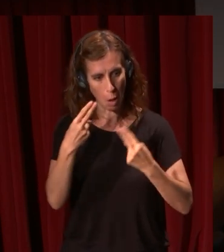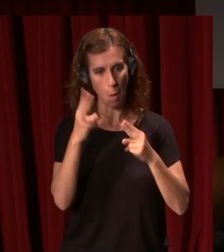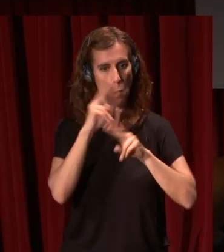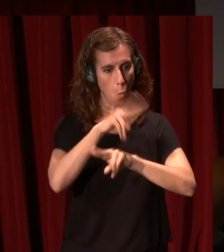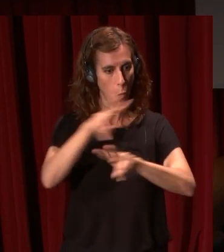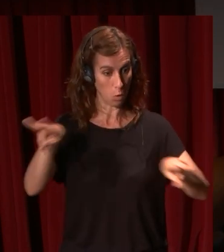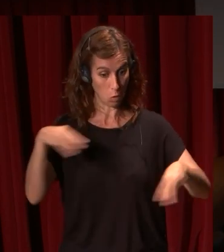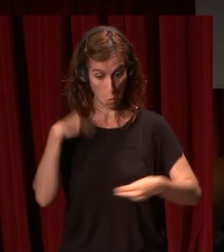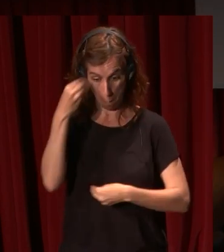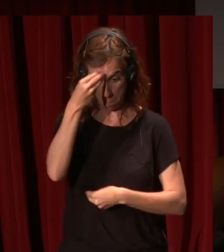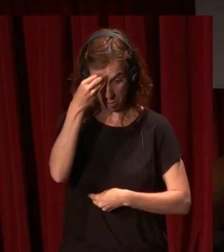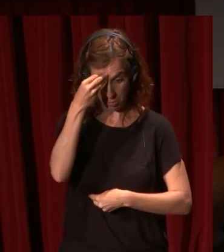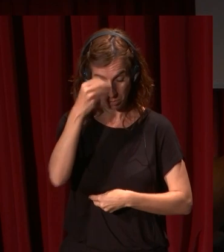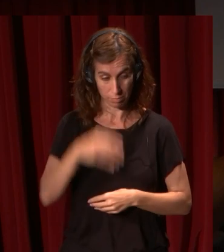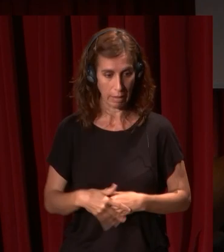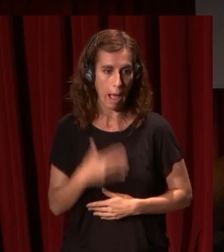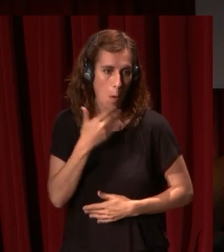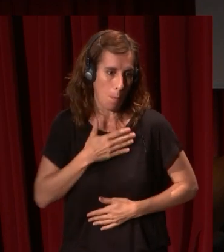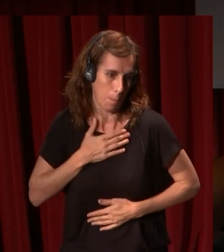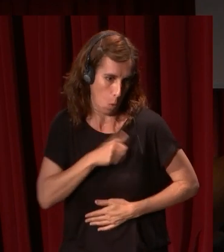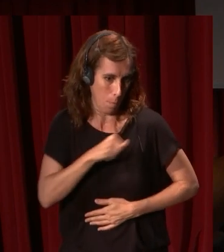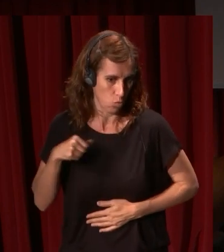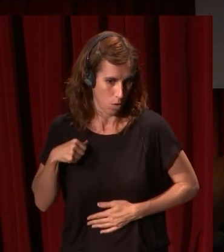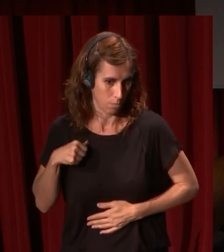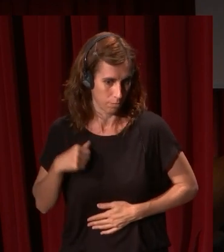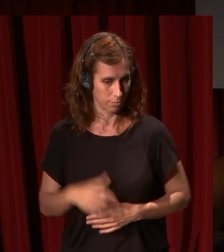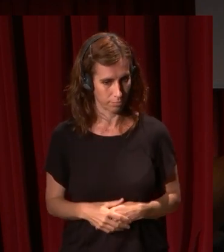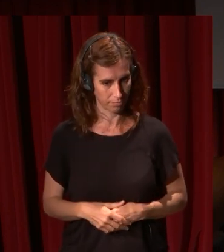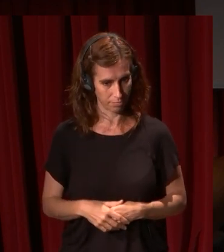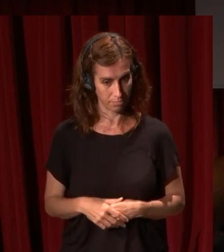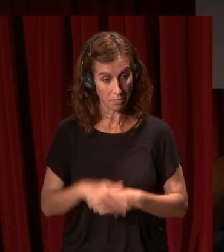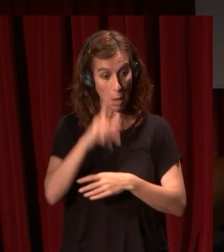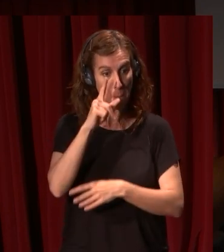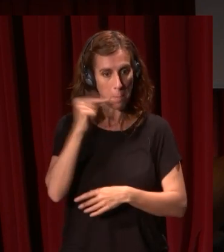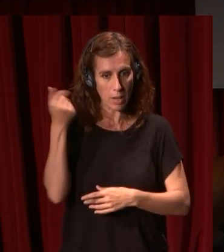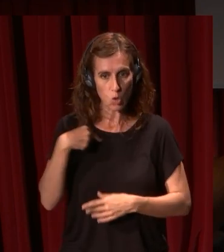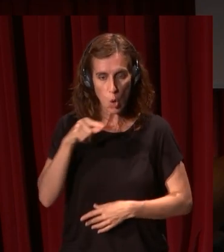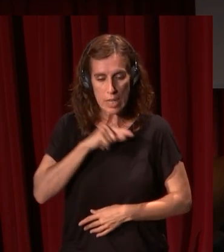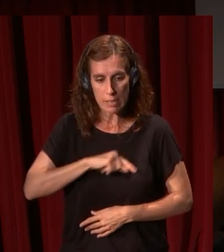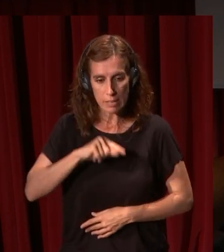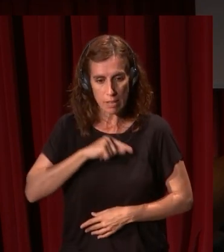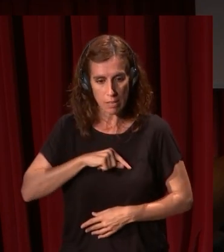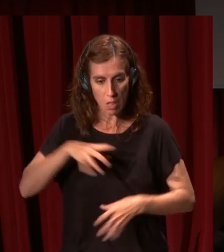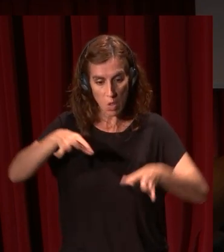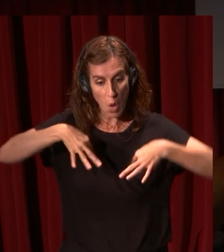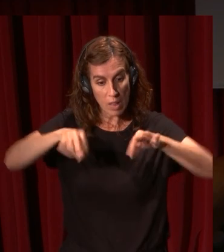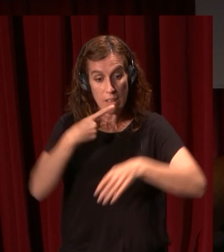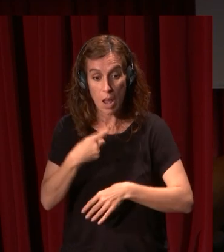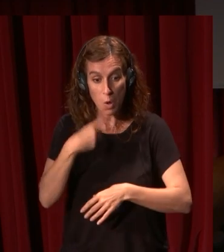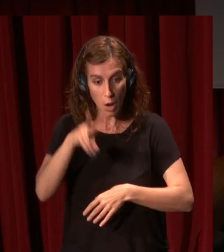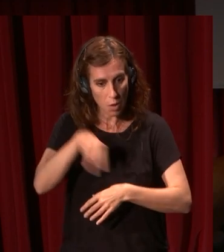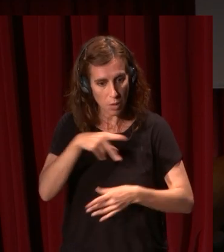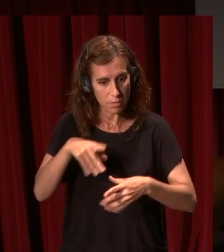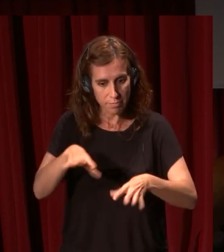me pareció es una cosa un poco personal quizá pero el Marte de Velázquez siempre he tenido la sensación que no sujeta una tela roja sino que sujeta